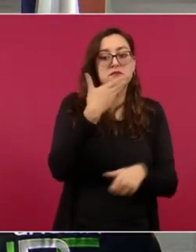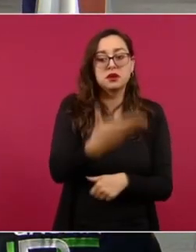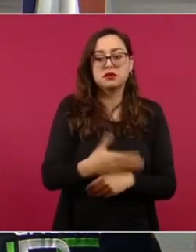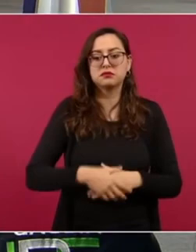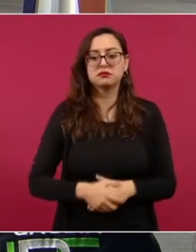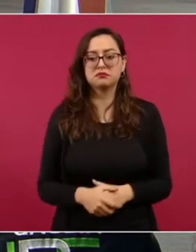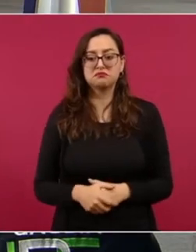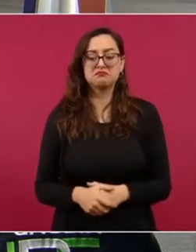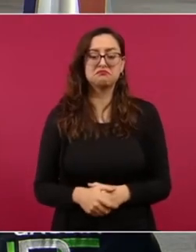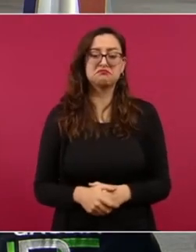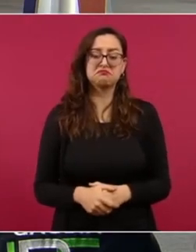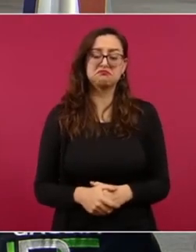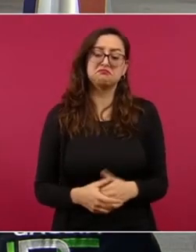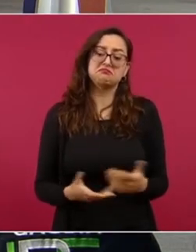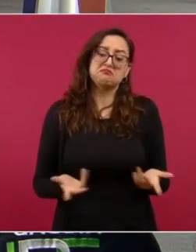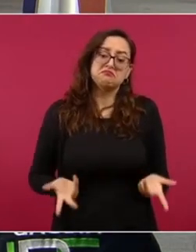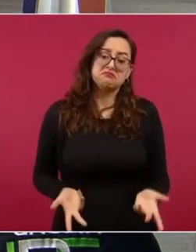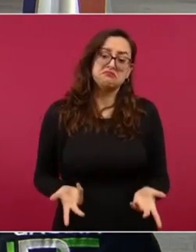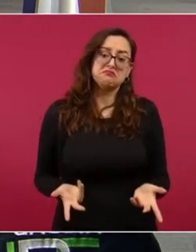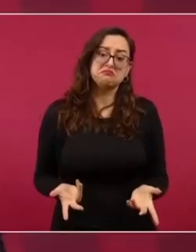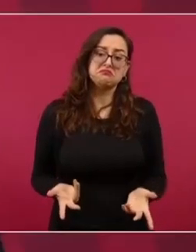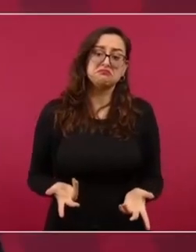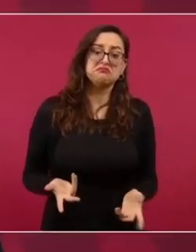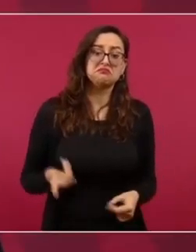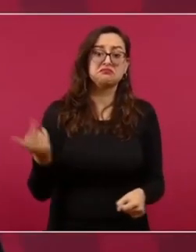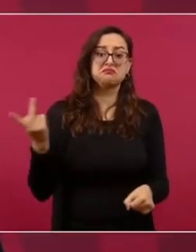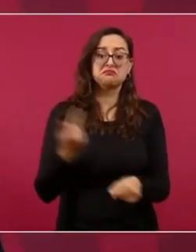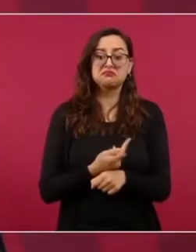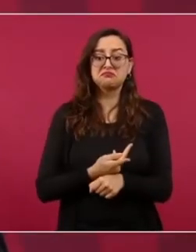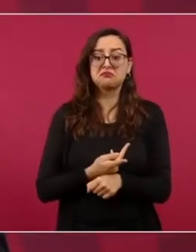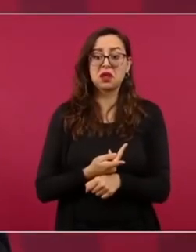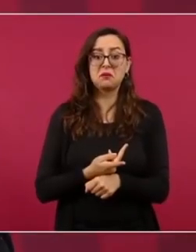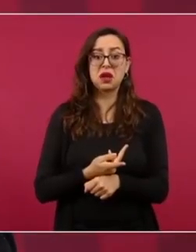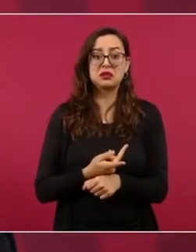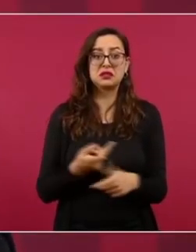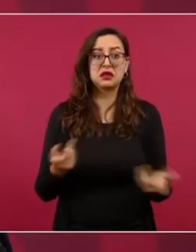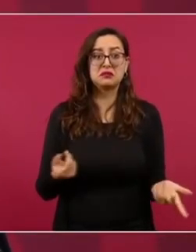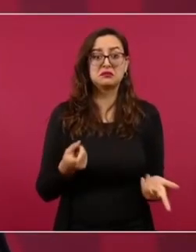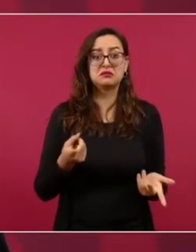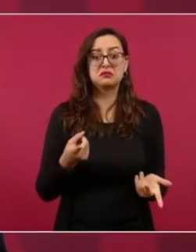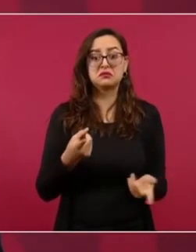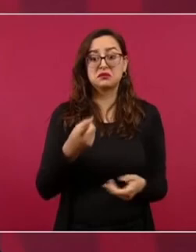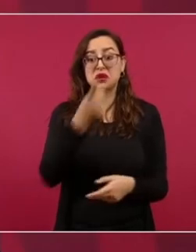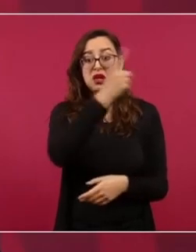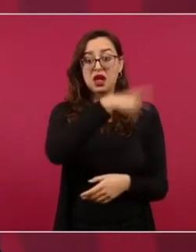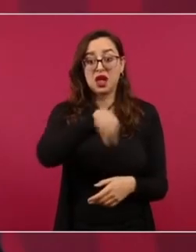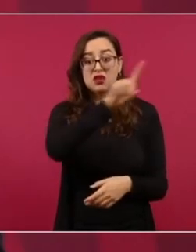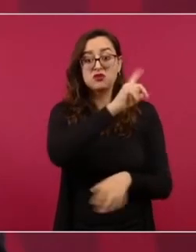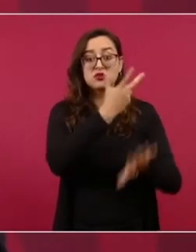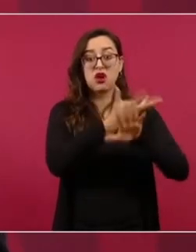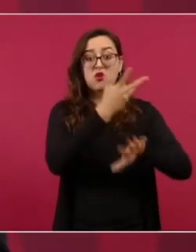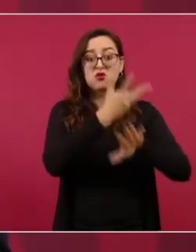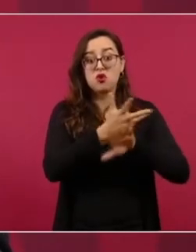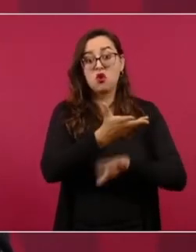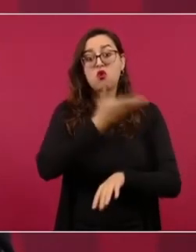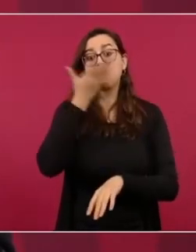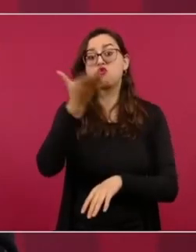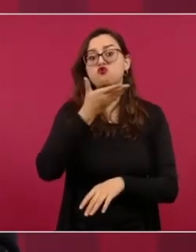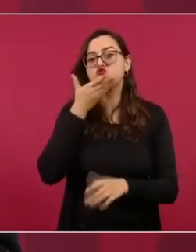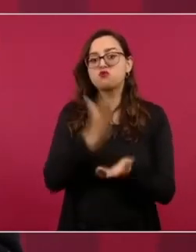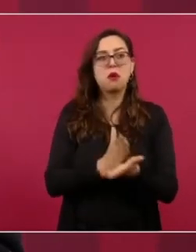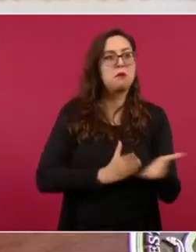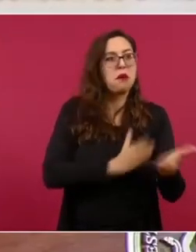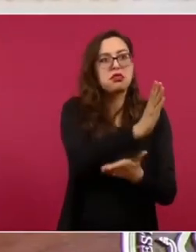actúa como antes, que se metían ellos a